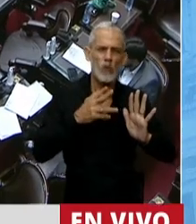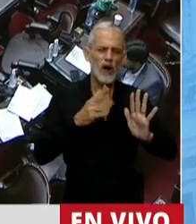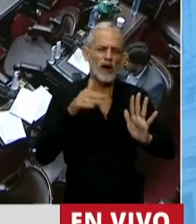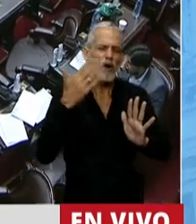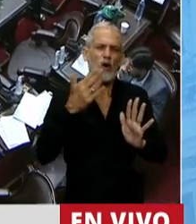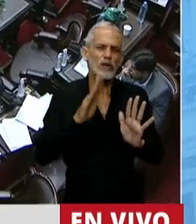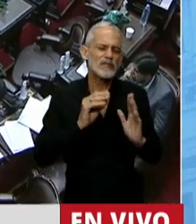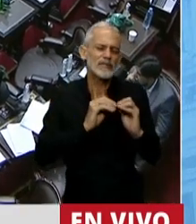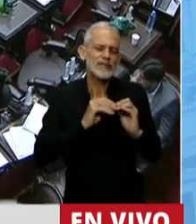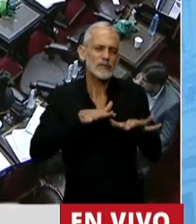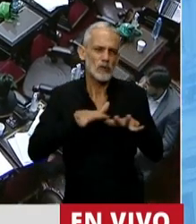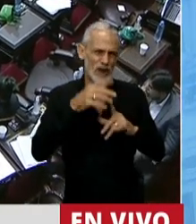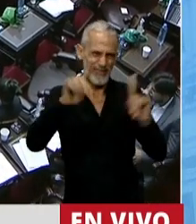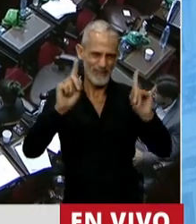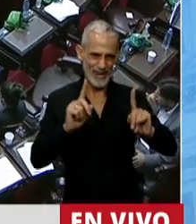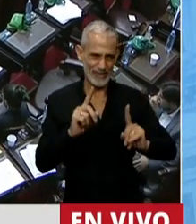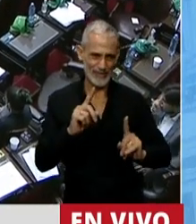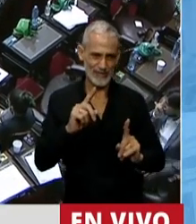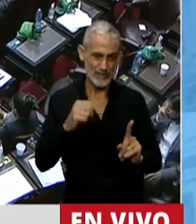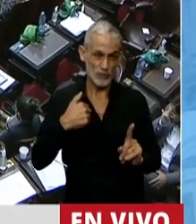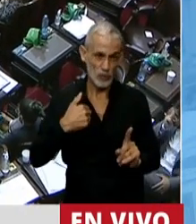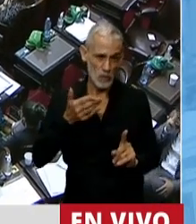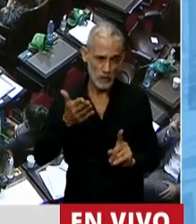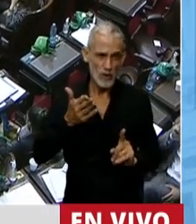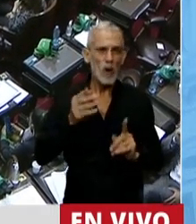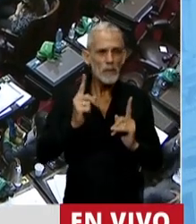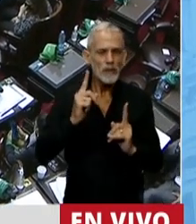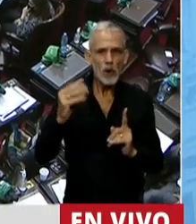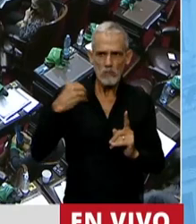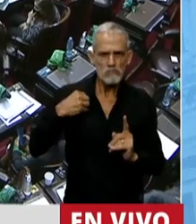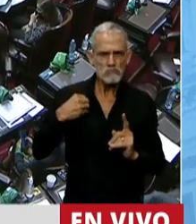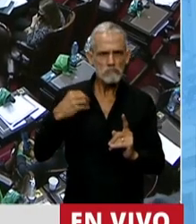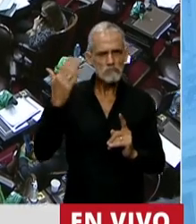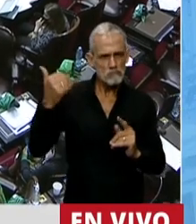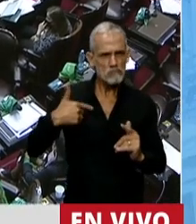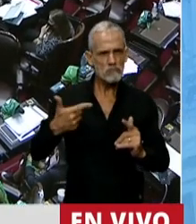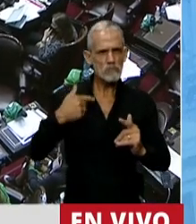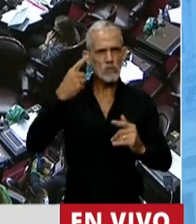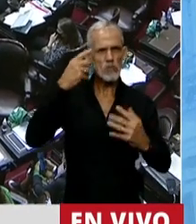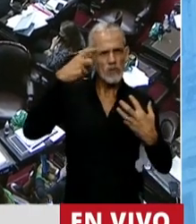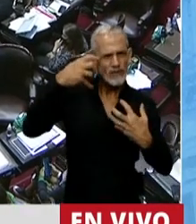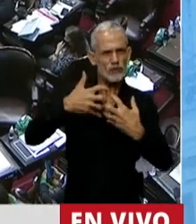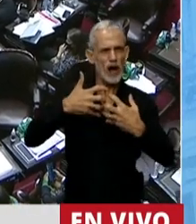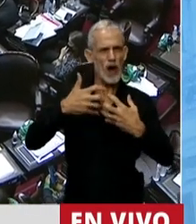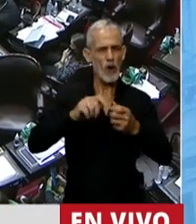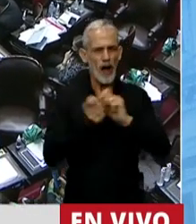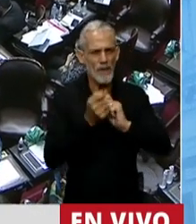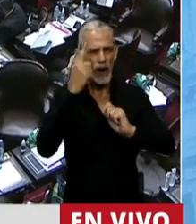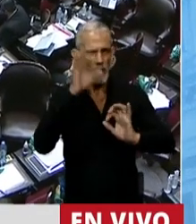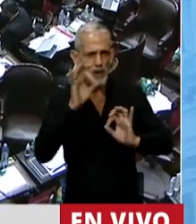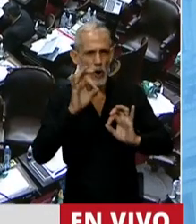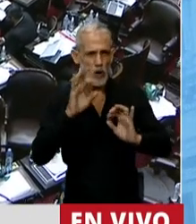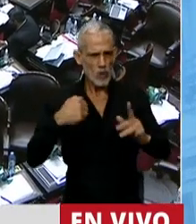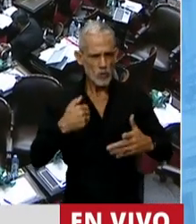de situaciones. Yo apelo a que, así como nos han convocado a reflexionar, a mirar y cambiar nuestra postura, también